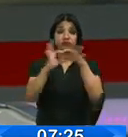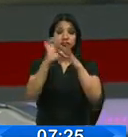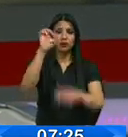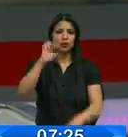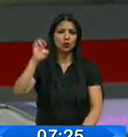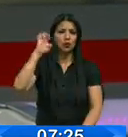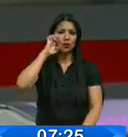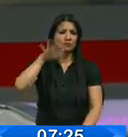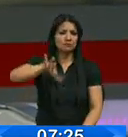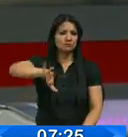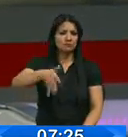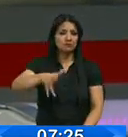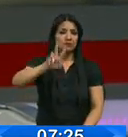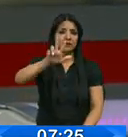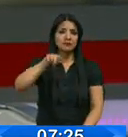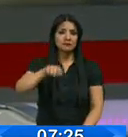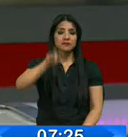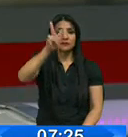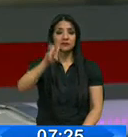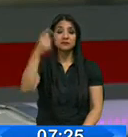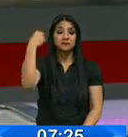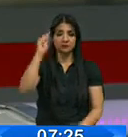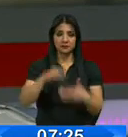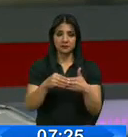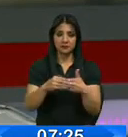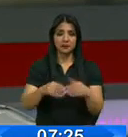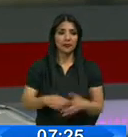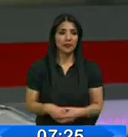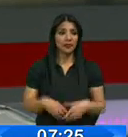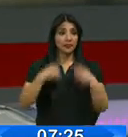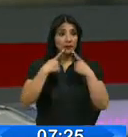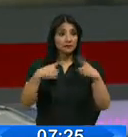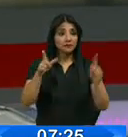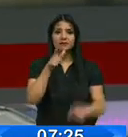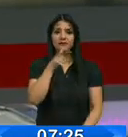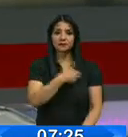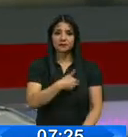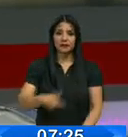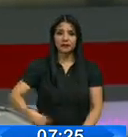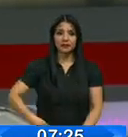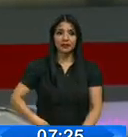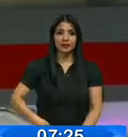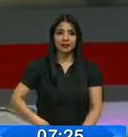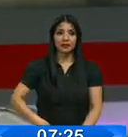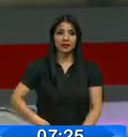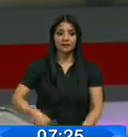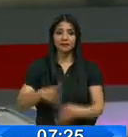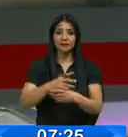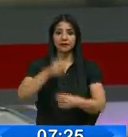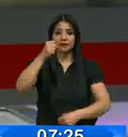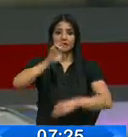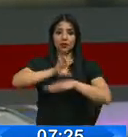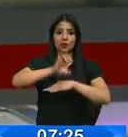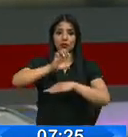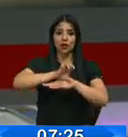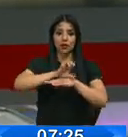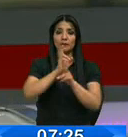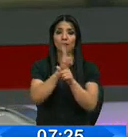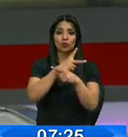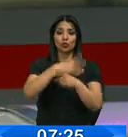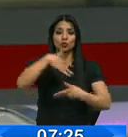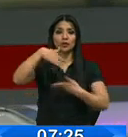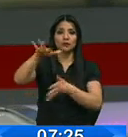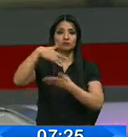de más de 3.200 millones de dólares. Este anuncio lo hizo el presidente ejecutivo de la Federación Ecuatoriana de Exportaciones,